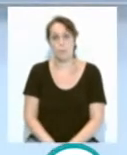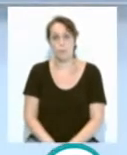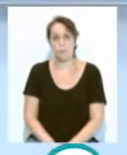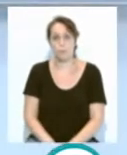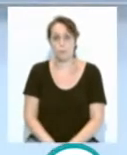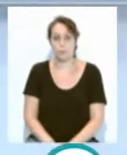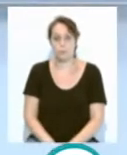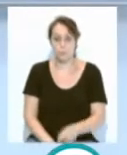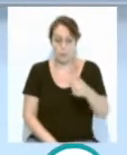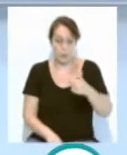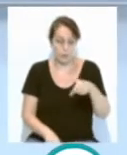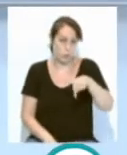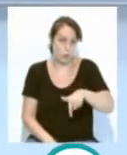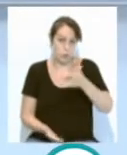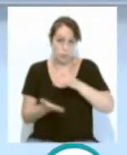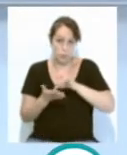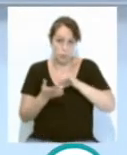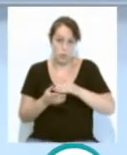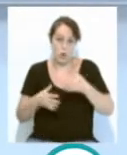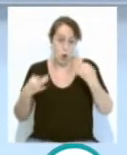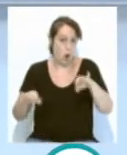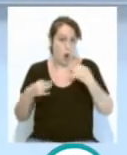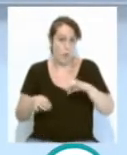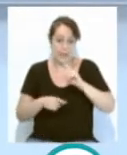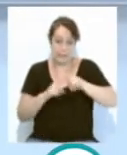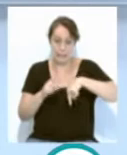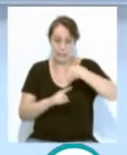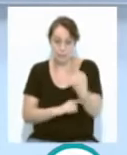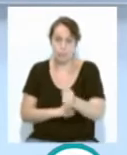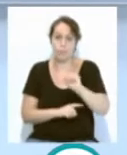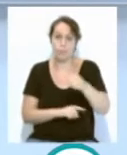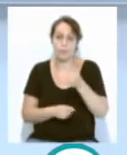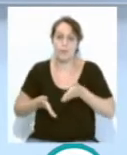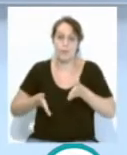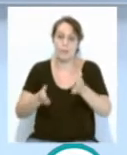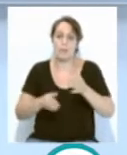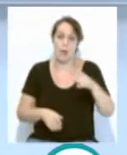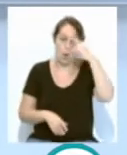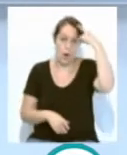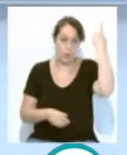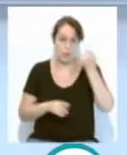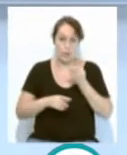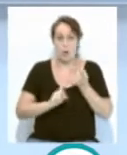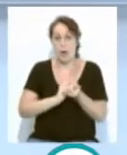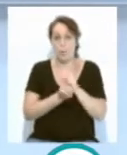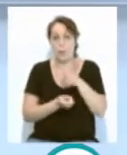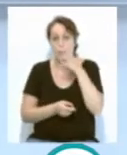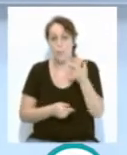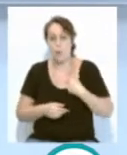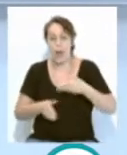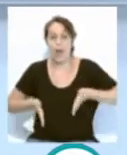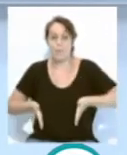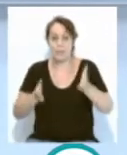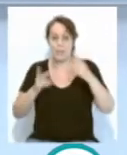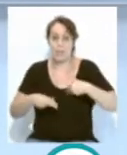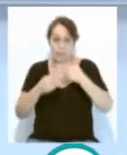En la sesión ordinaria celebrada posteriormente, se ha aprobado el cambio de la avenida Juan Carlos I por el de Avenida de la Sanidad Pública.